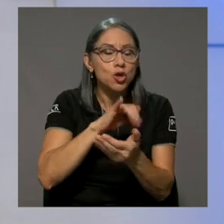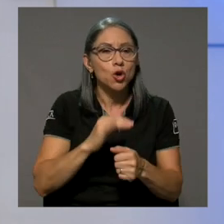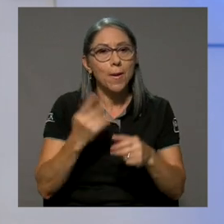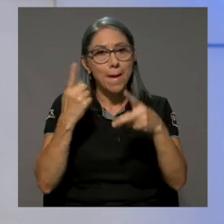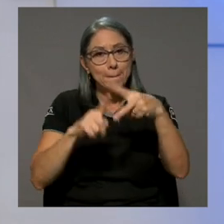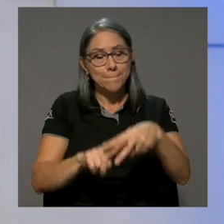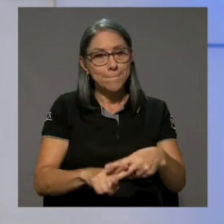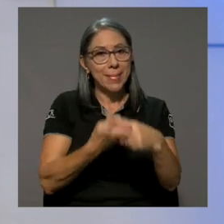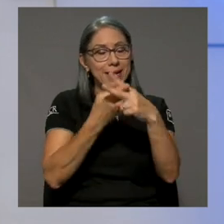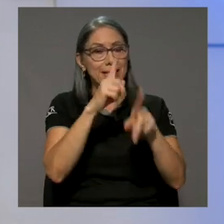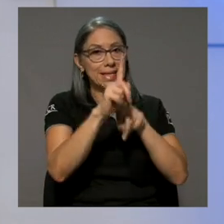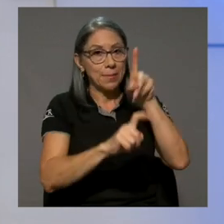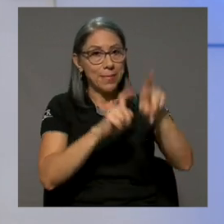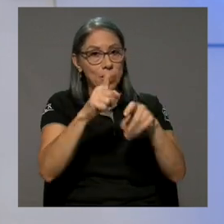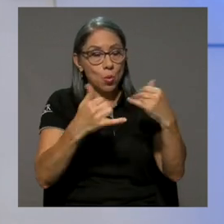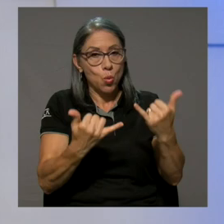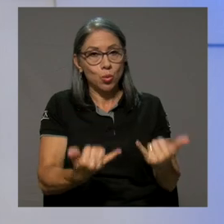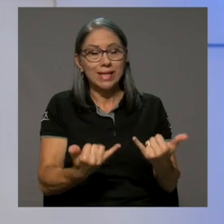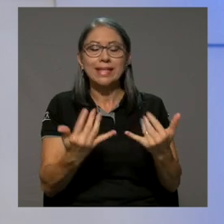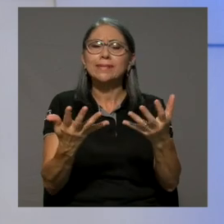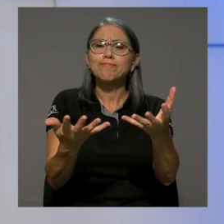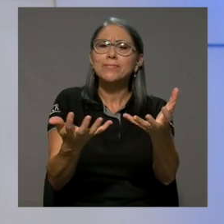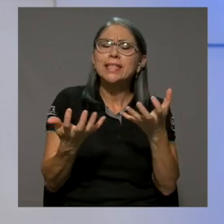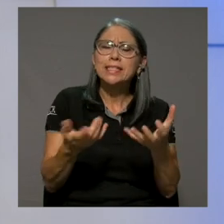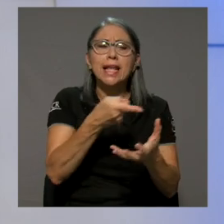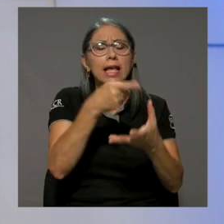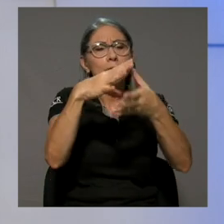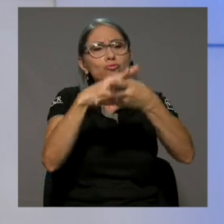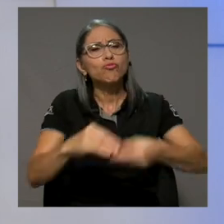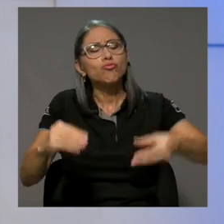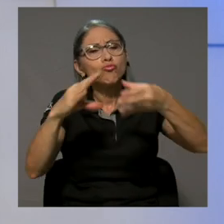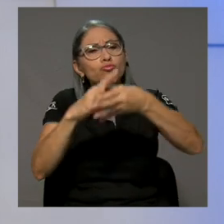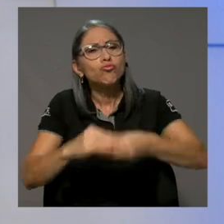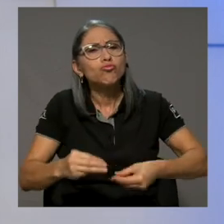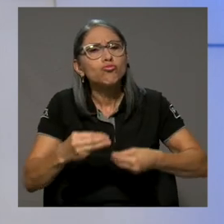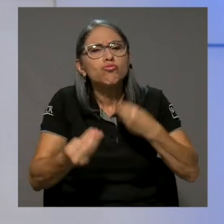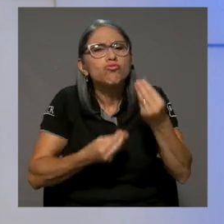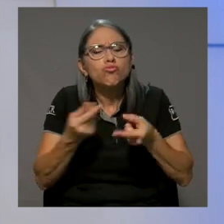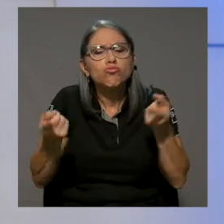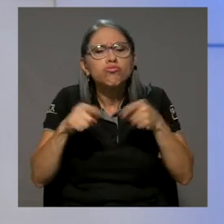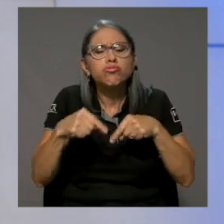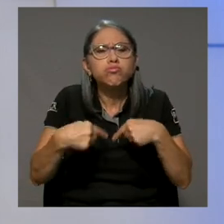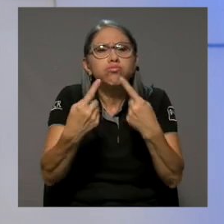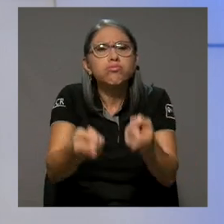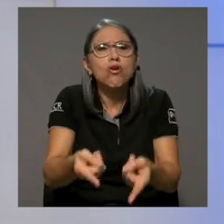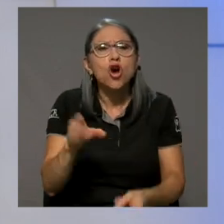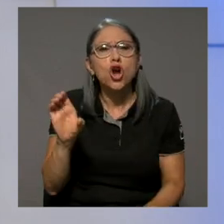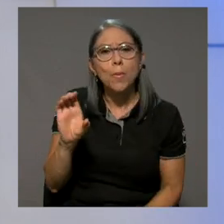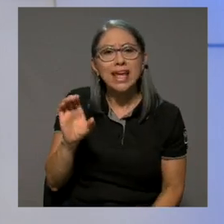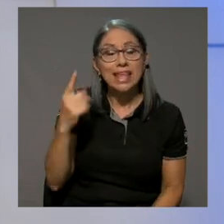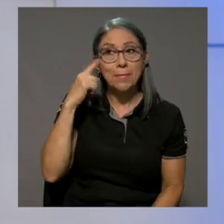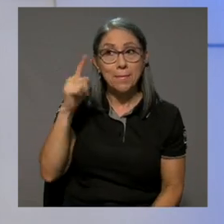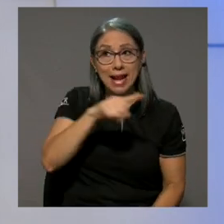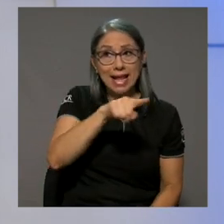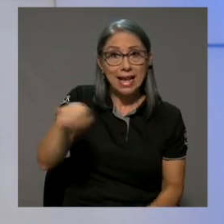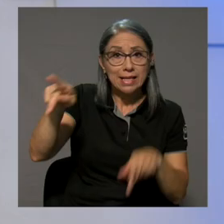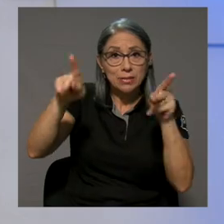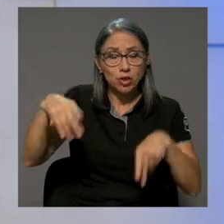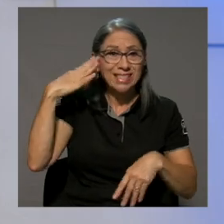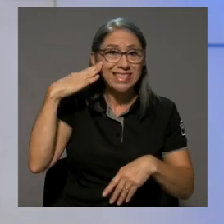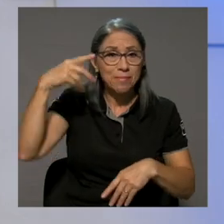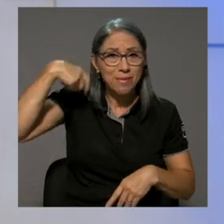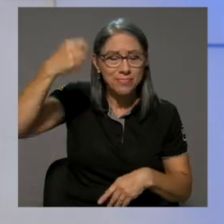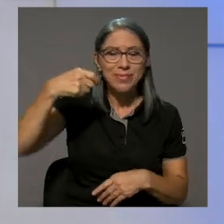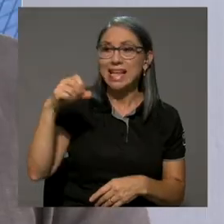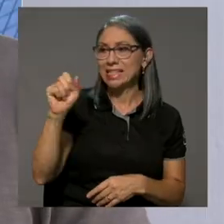Y para iniciar más o menos las preguntas de este bloque, quisiera que nos contaras más o menos de qué va Chroma Kit, para que el público tenga una idea de la